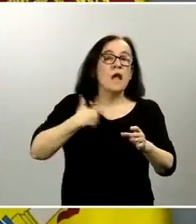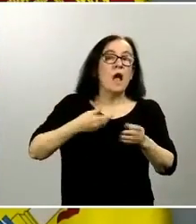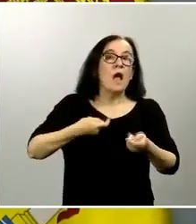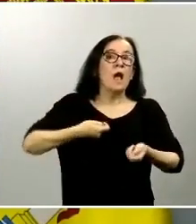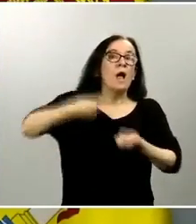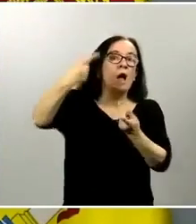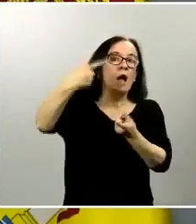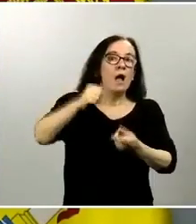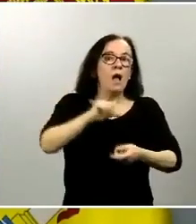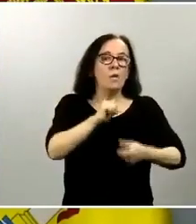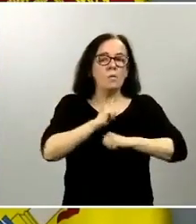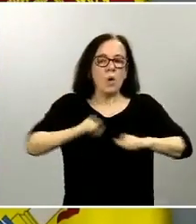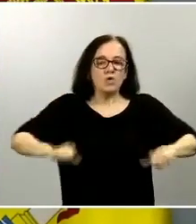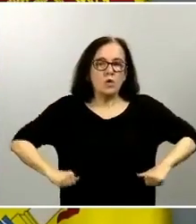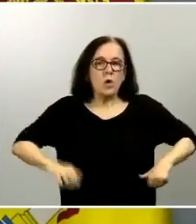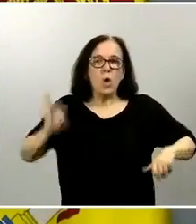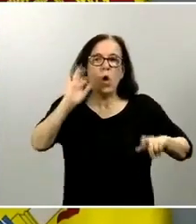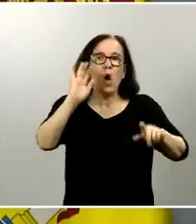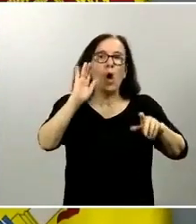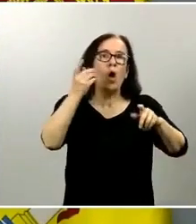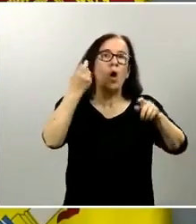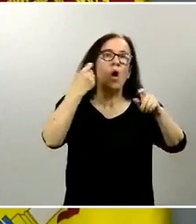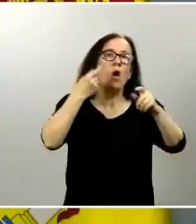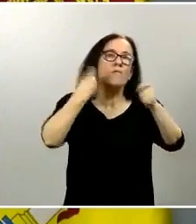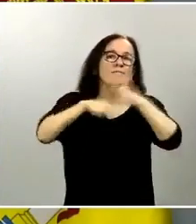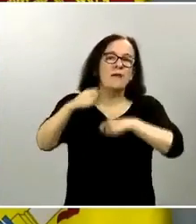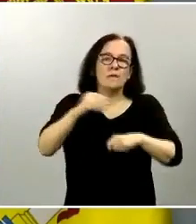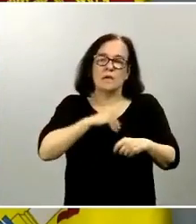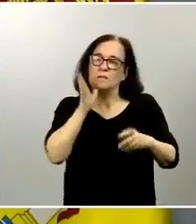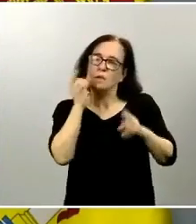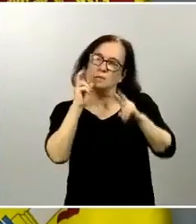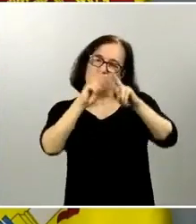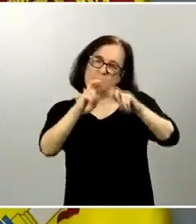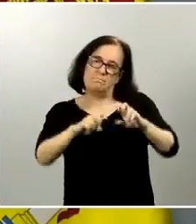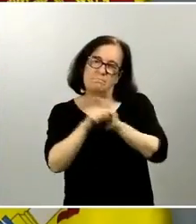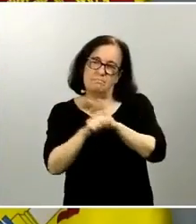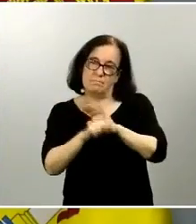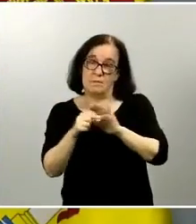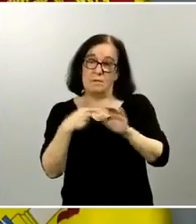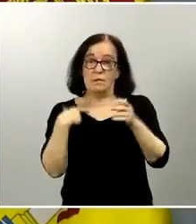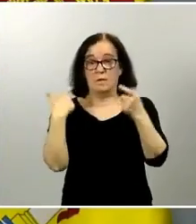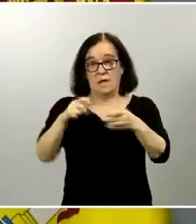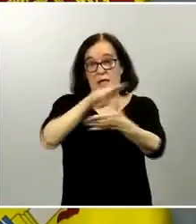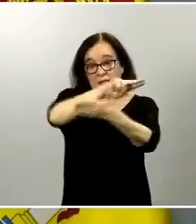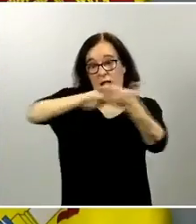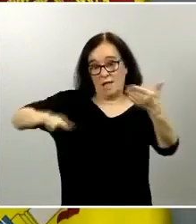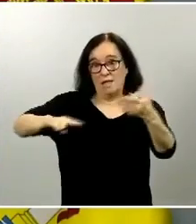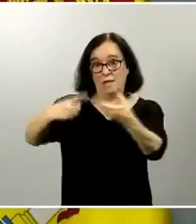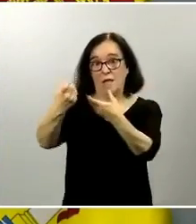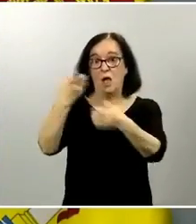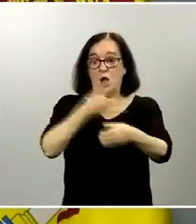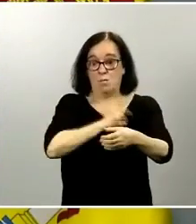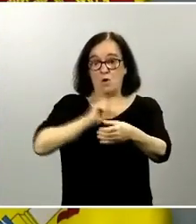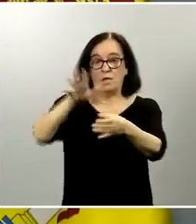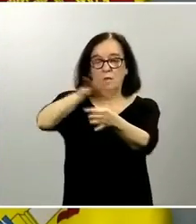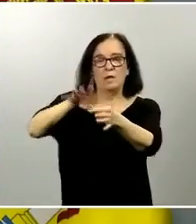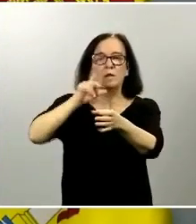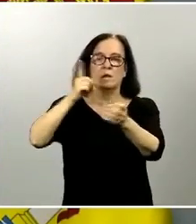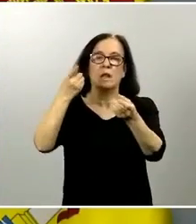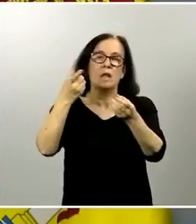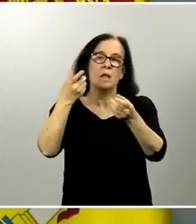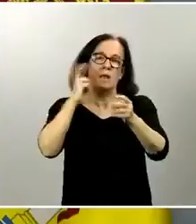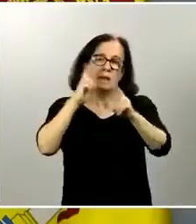ha salido un producto en venta en españa etcétera estamos bueno la unidad adscrita en galicia está en la investigación al respecto